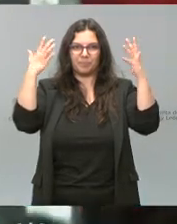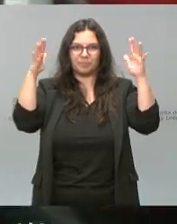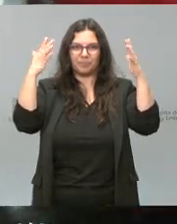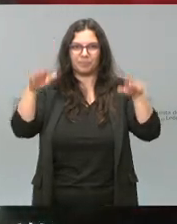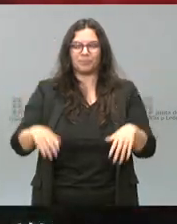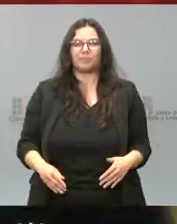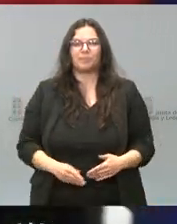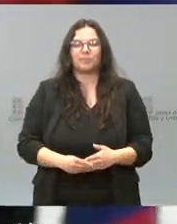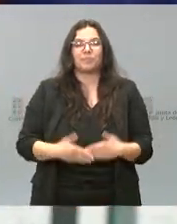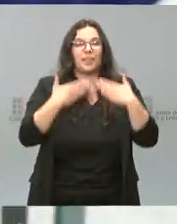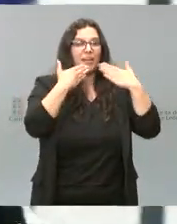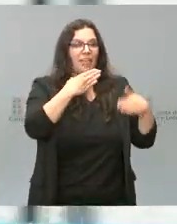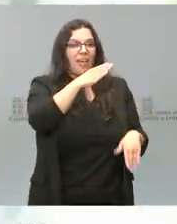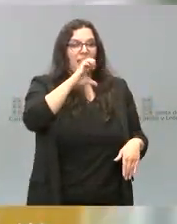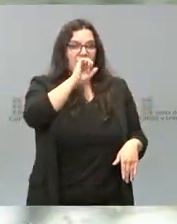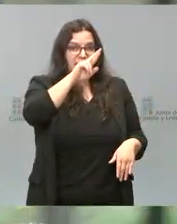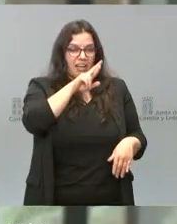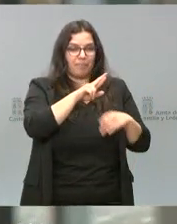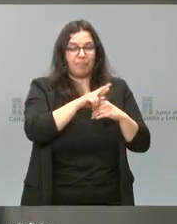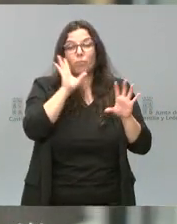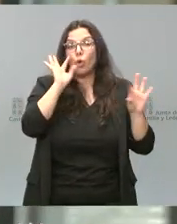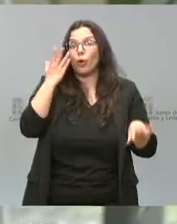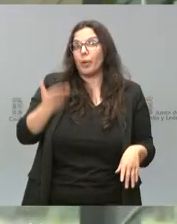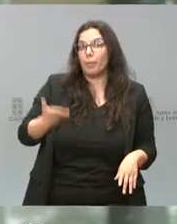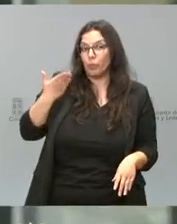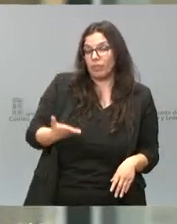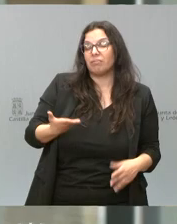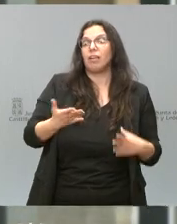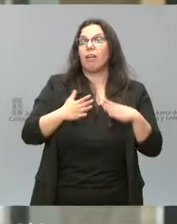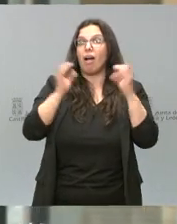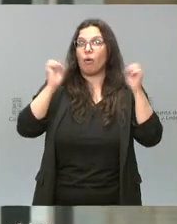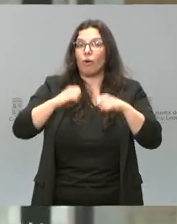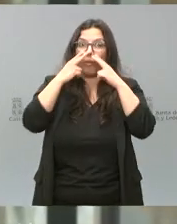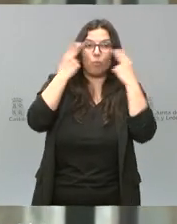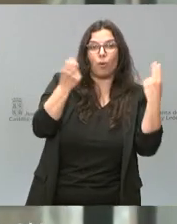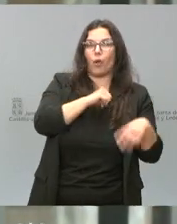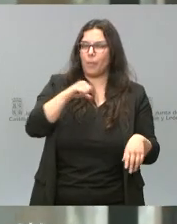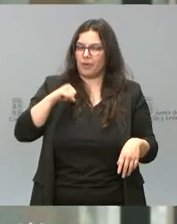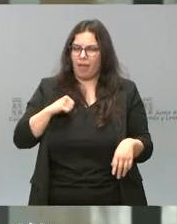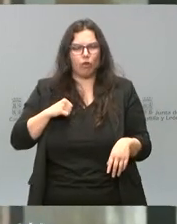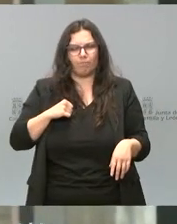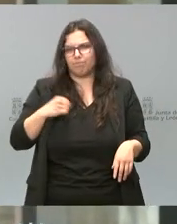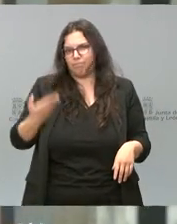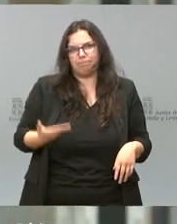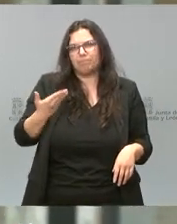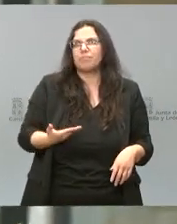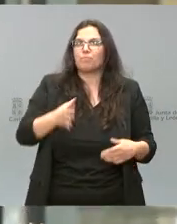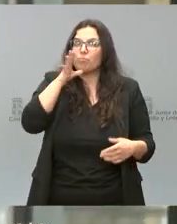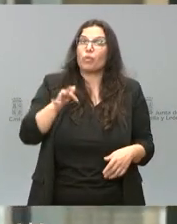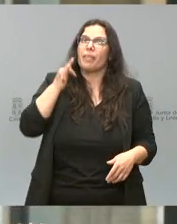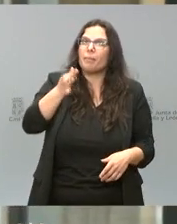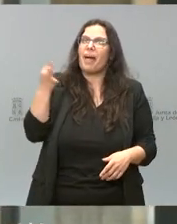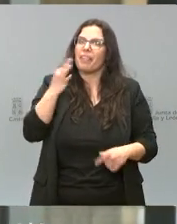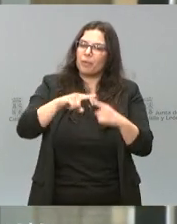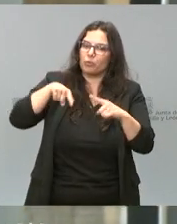Muchísimas gracias, César. Por supuesto, importantes esos acuerdos público-privados que, además, tienen que crear